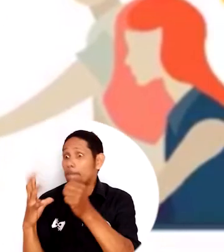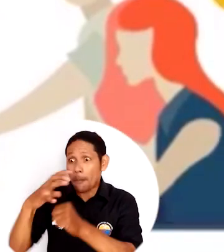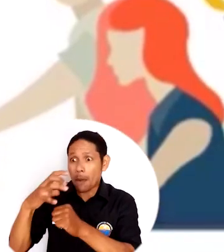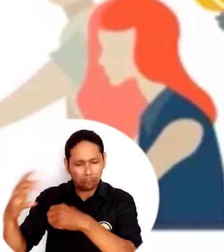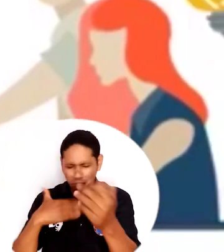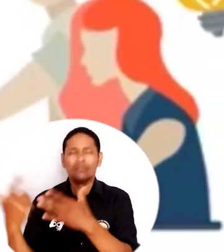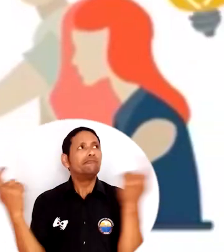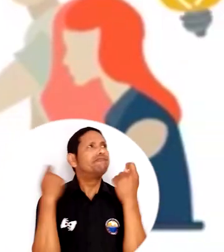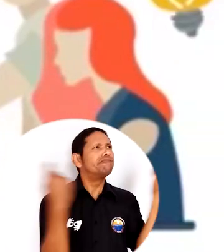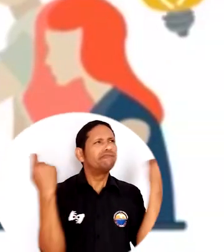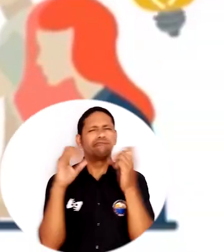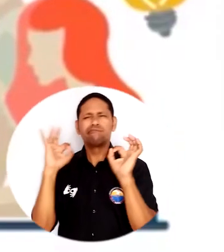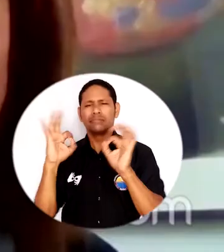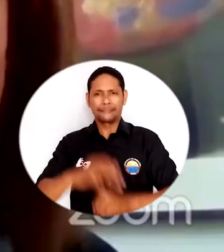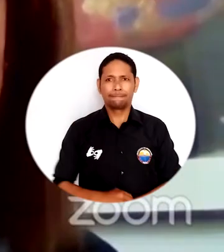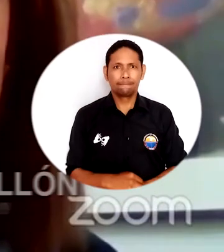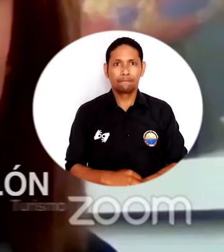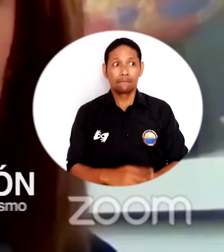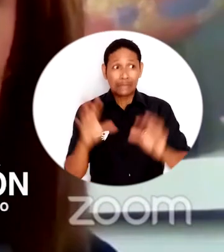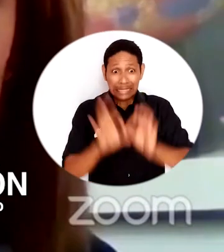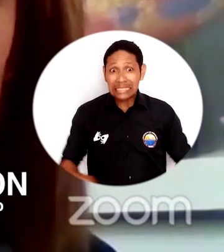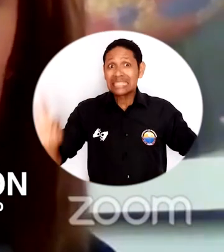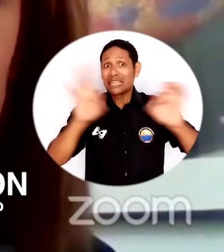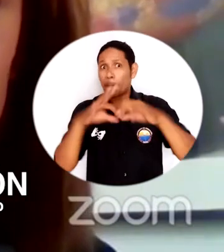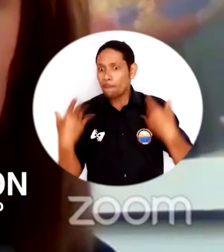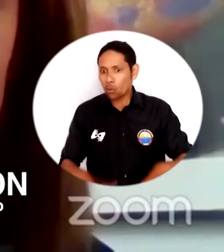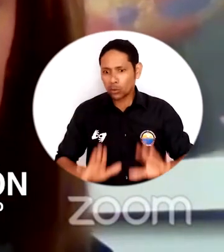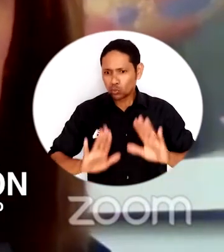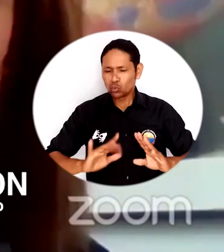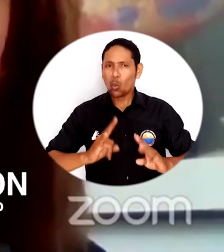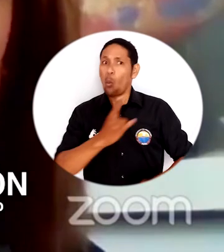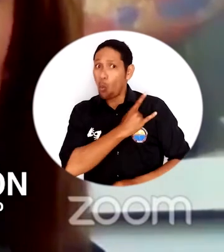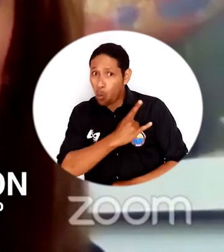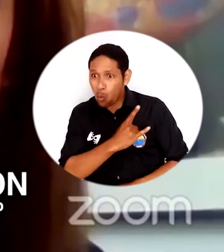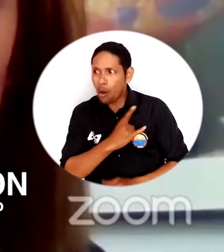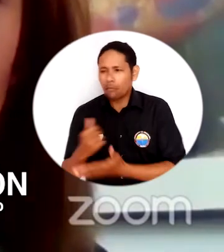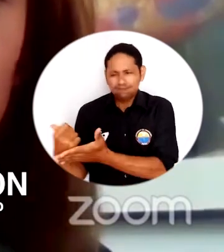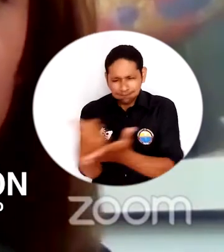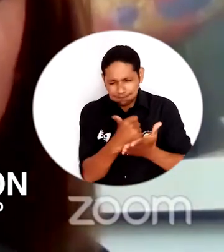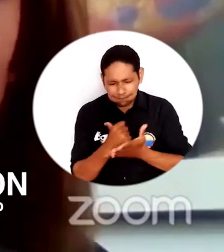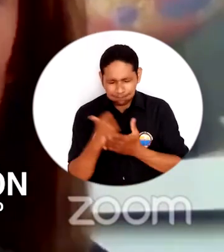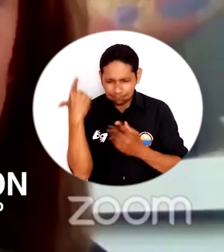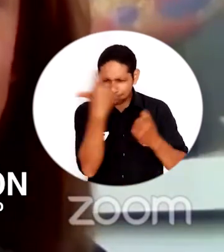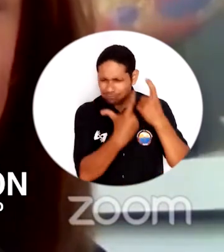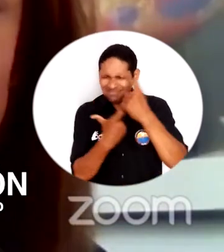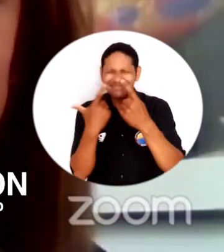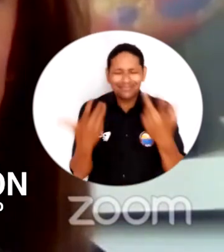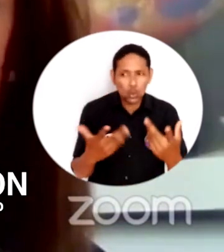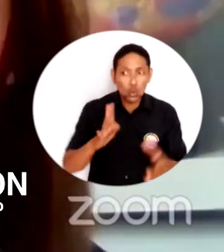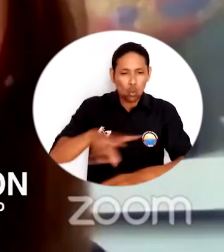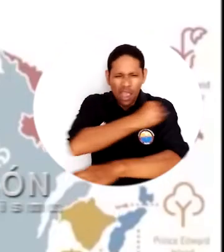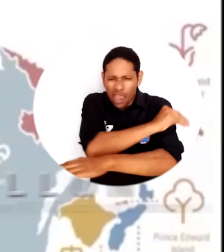marketing en crisis. Es importante que la academia nos ayude mucho primero con ese